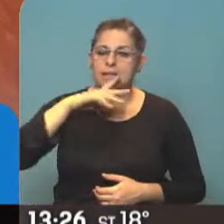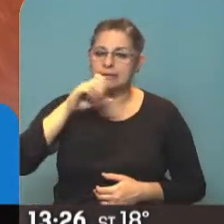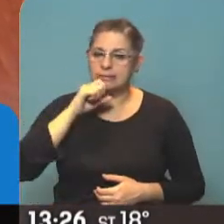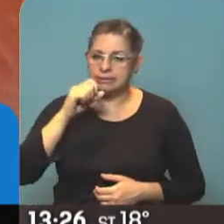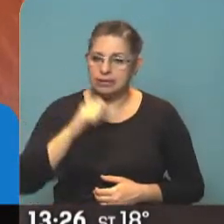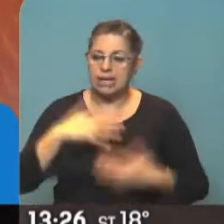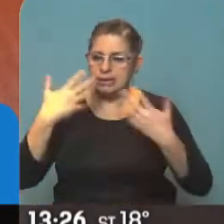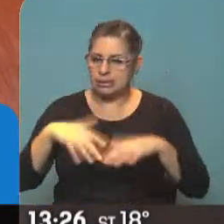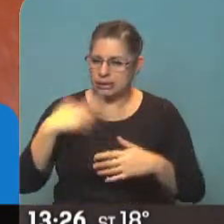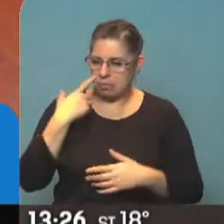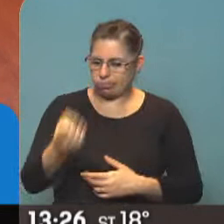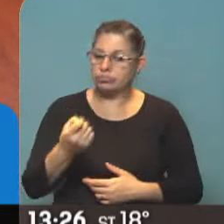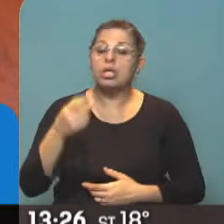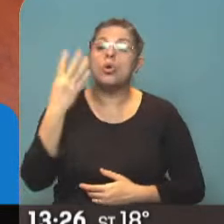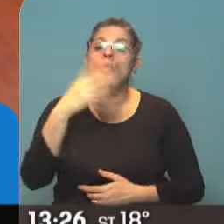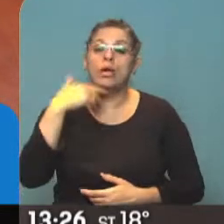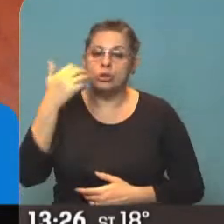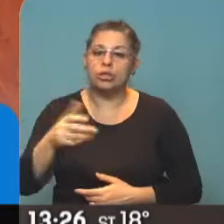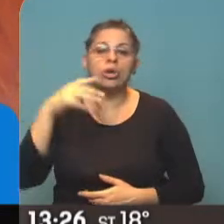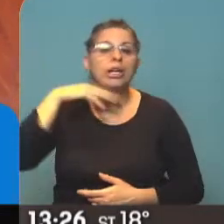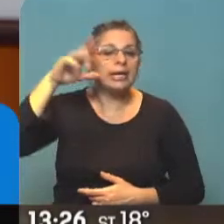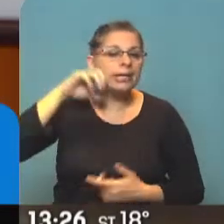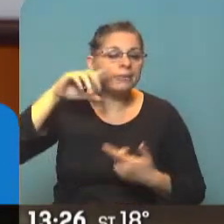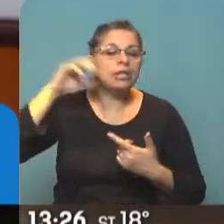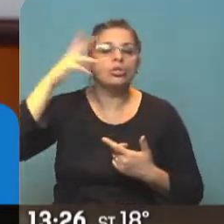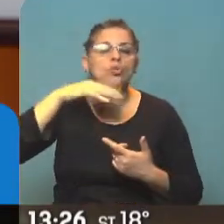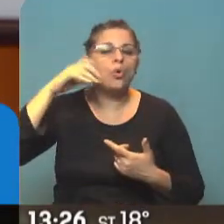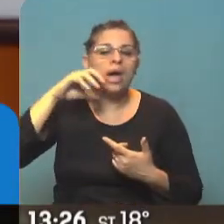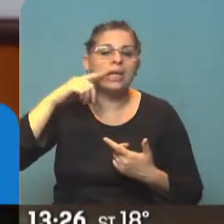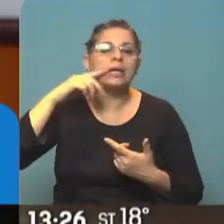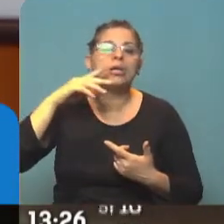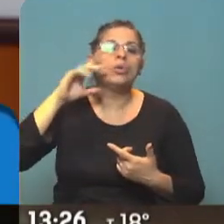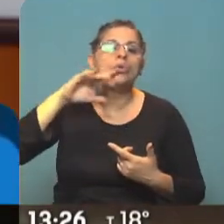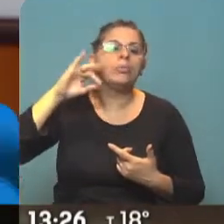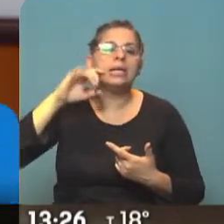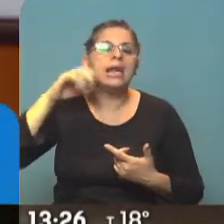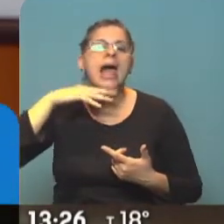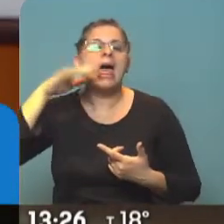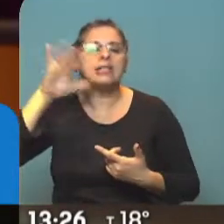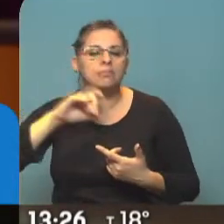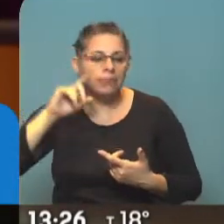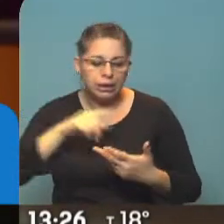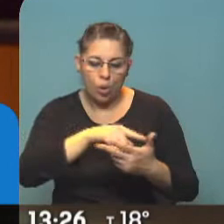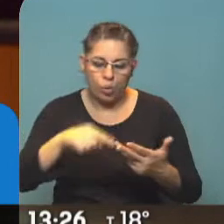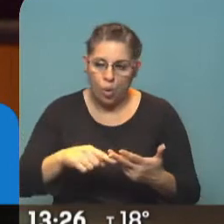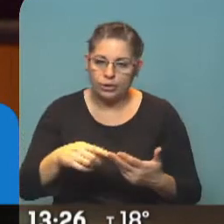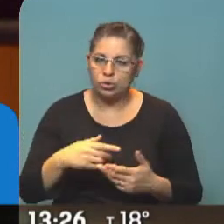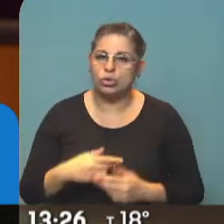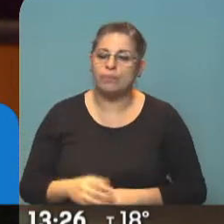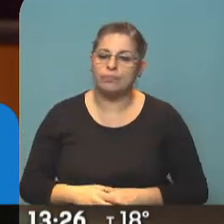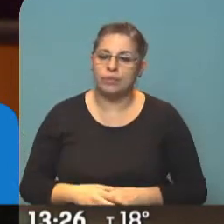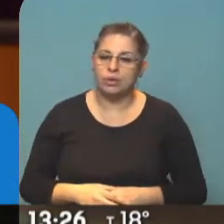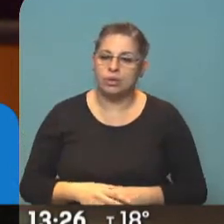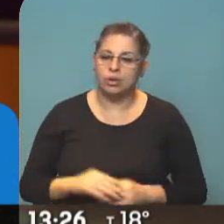vimos en el sistema que tenés cuatro hijos, Jeremías, Joan, Luzmila y Jazmín, así que te corresponde